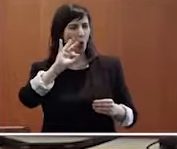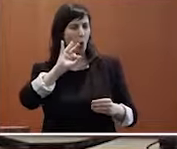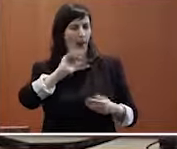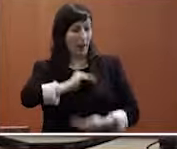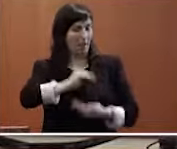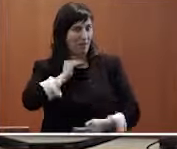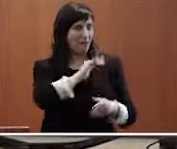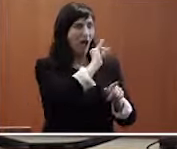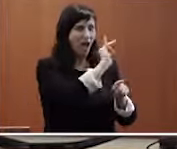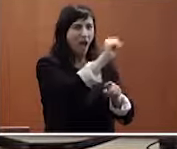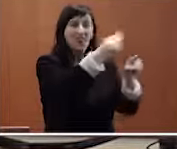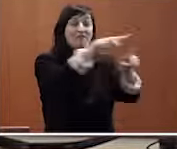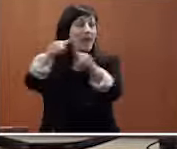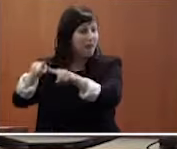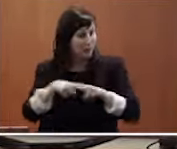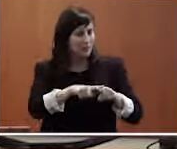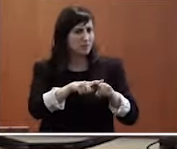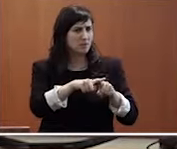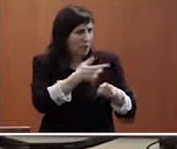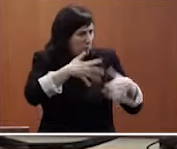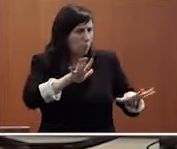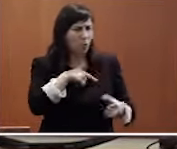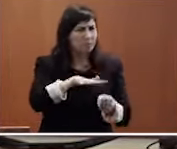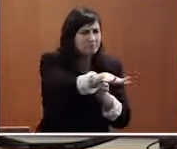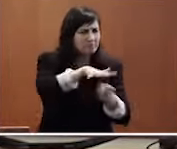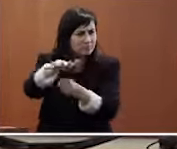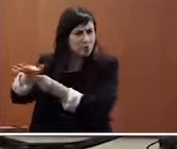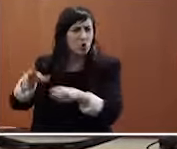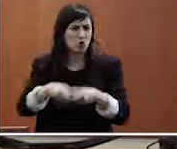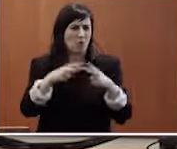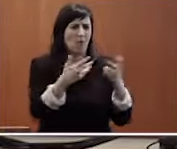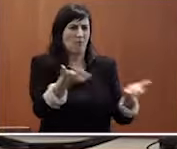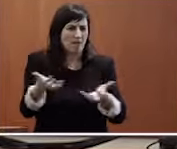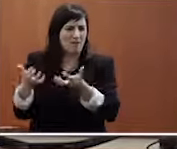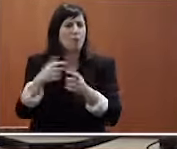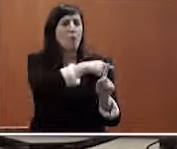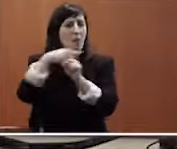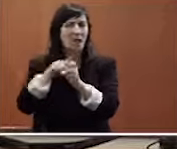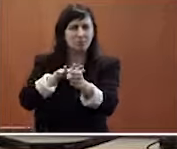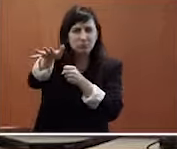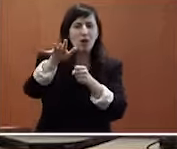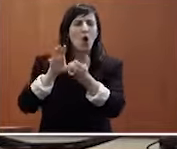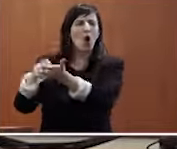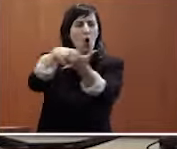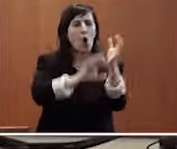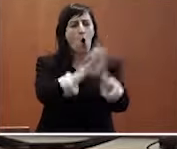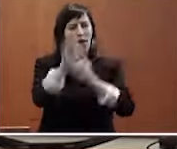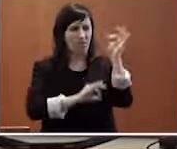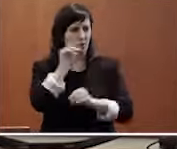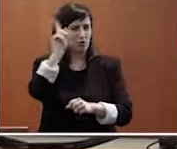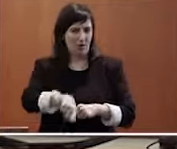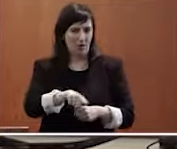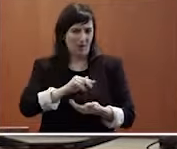en beneficio de la sociedad en general y de las organizaciones en particular que